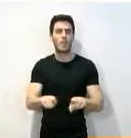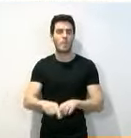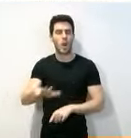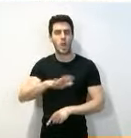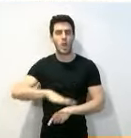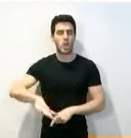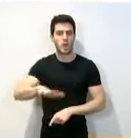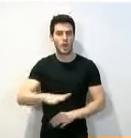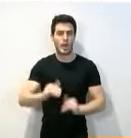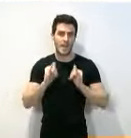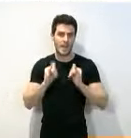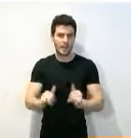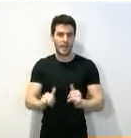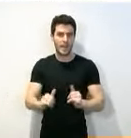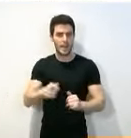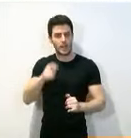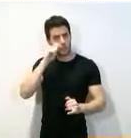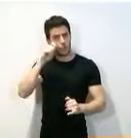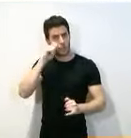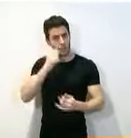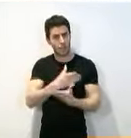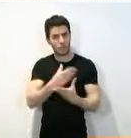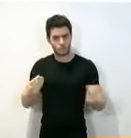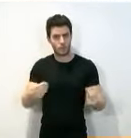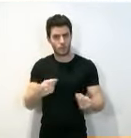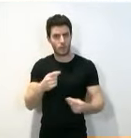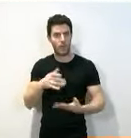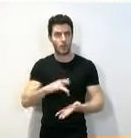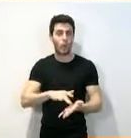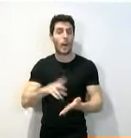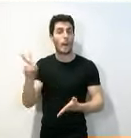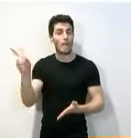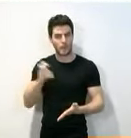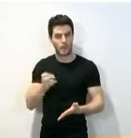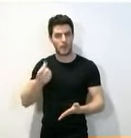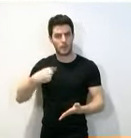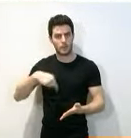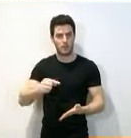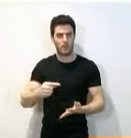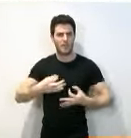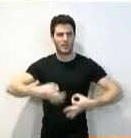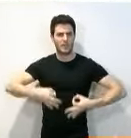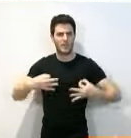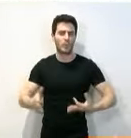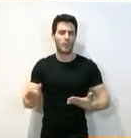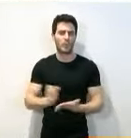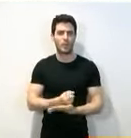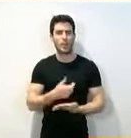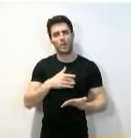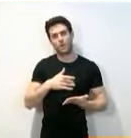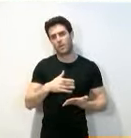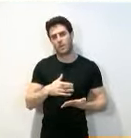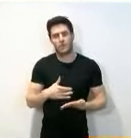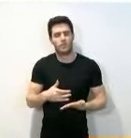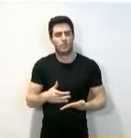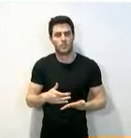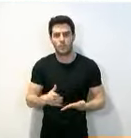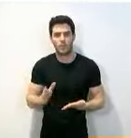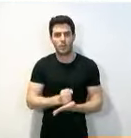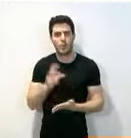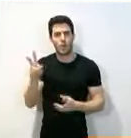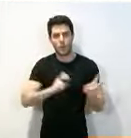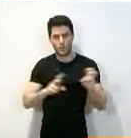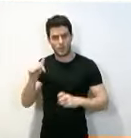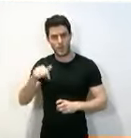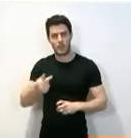llegada de muchos turistas, que cada vez que vienen –esto nos pasará seguramente a todos y todas las que estamos aquí–, que